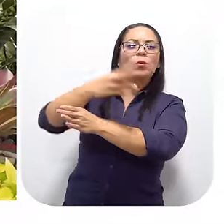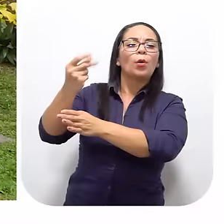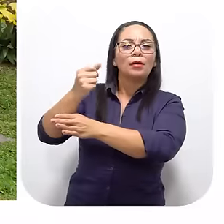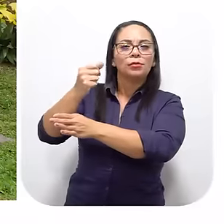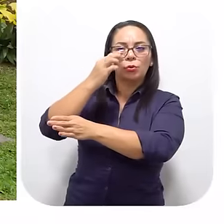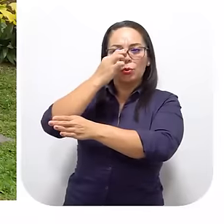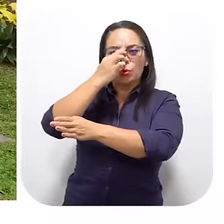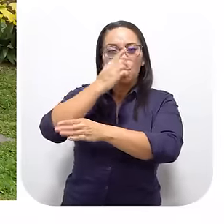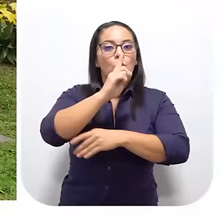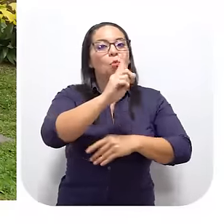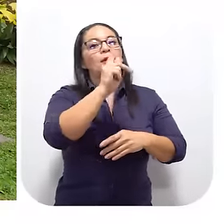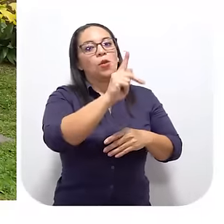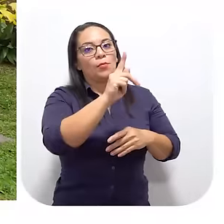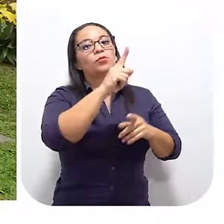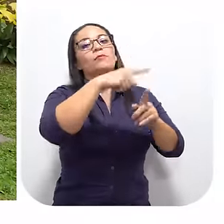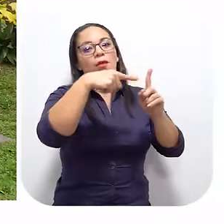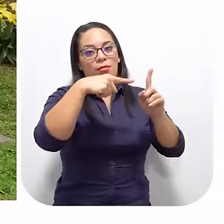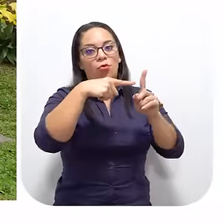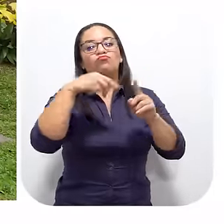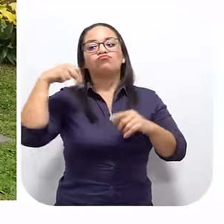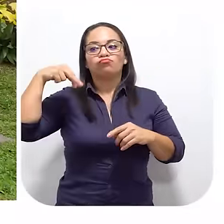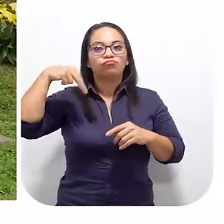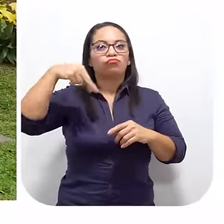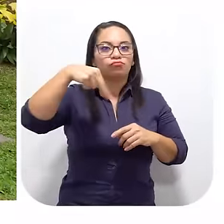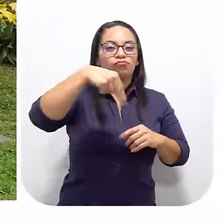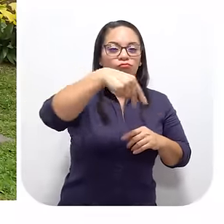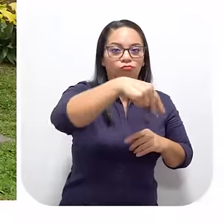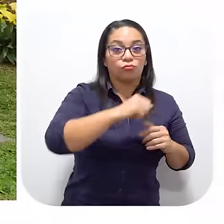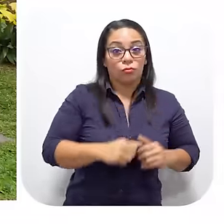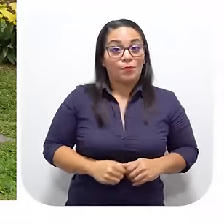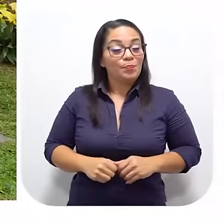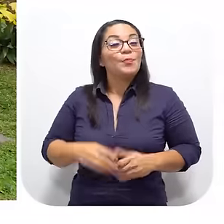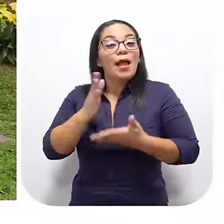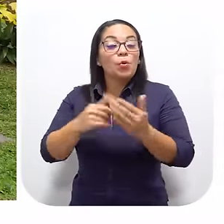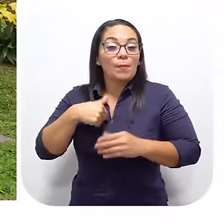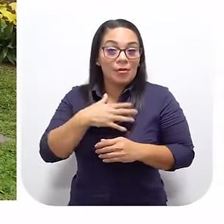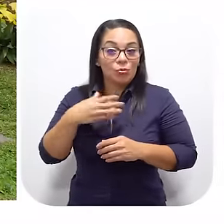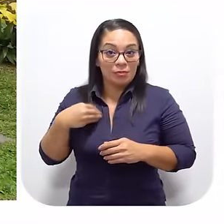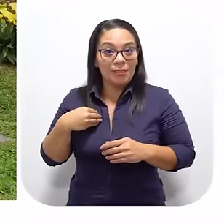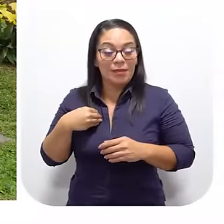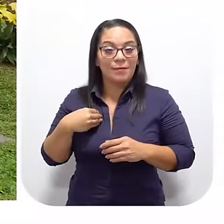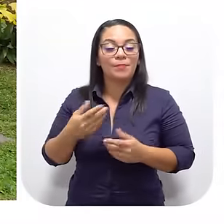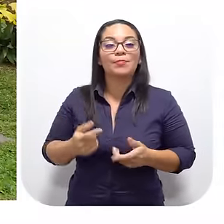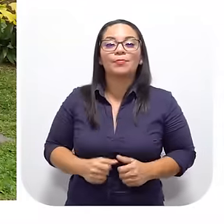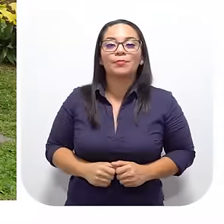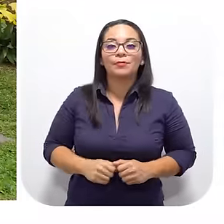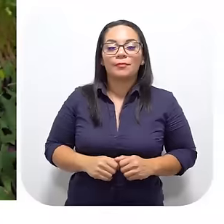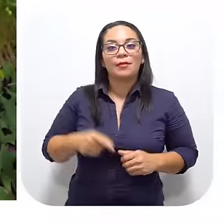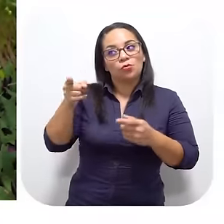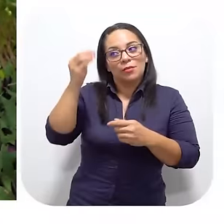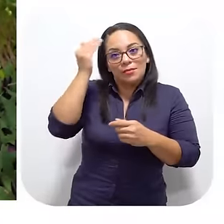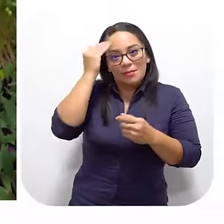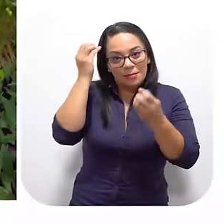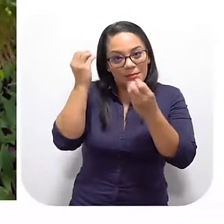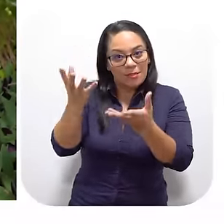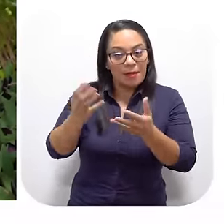Como kilómetro y medio Tiene esa parte A pie Algo que me gustaría Digamos Don Rodrigo Que